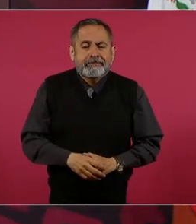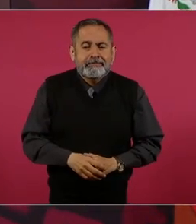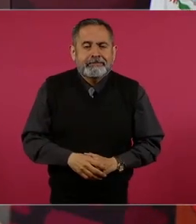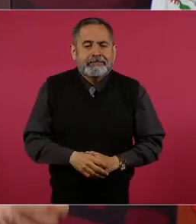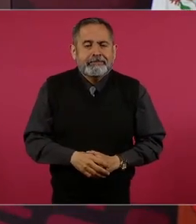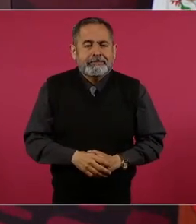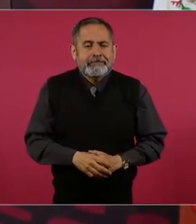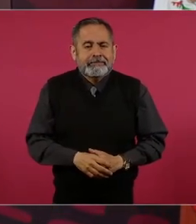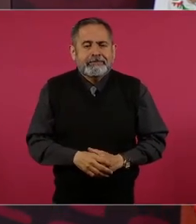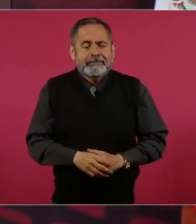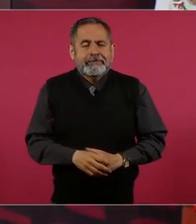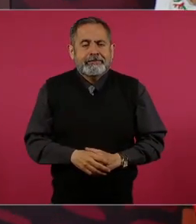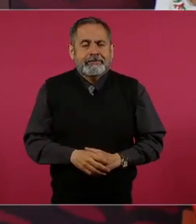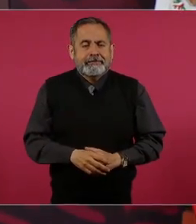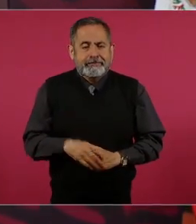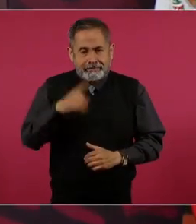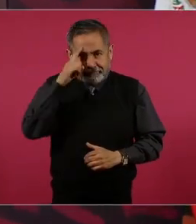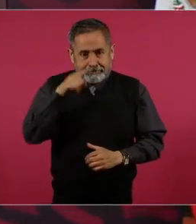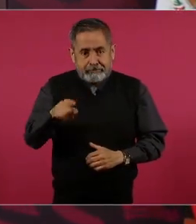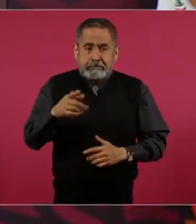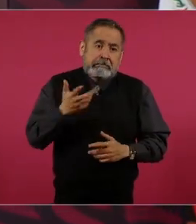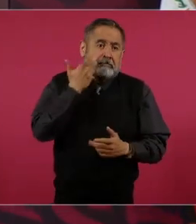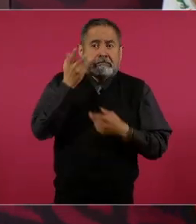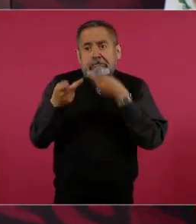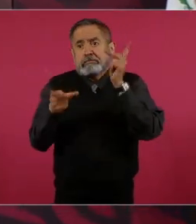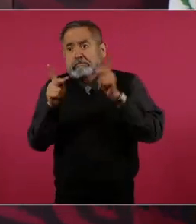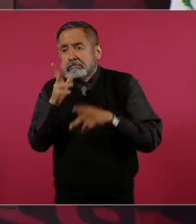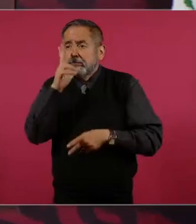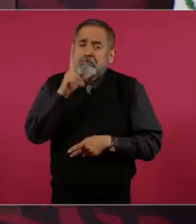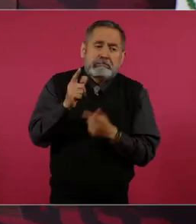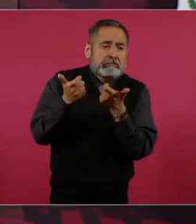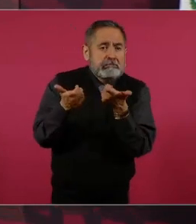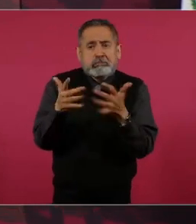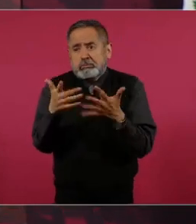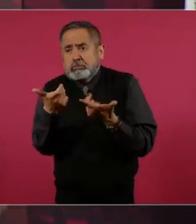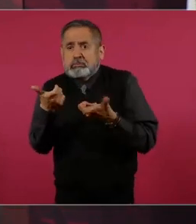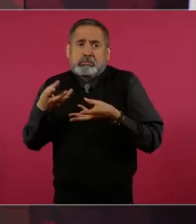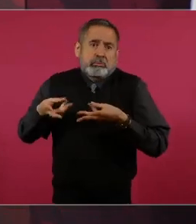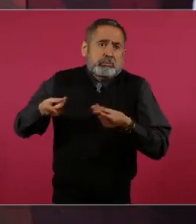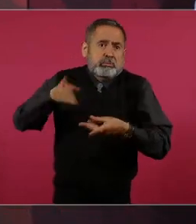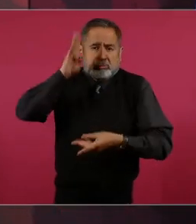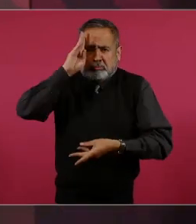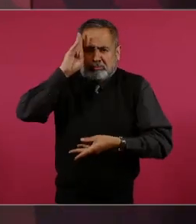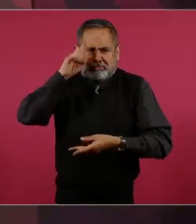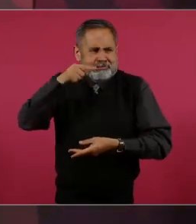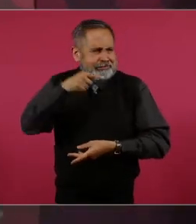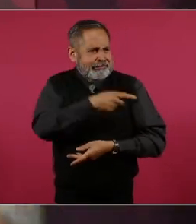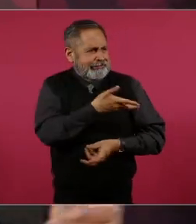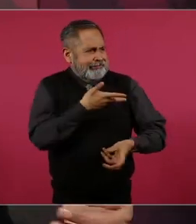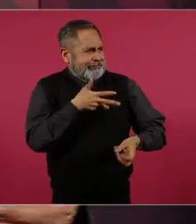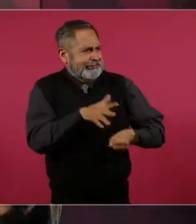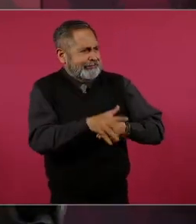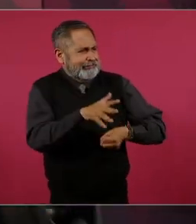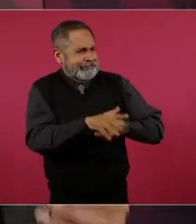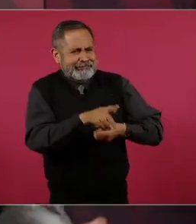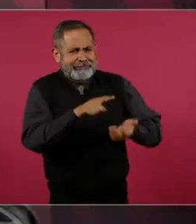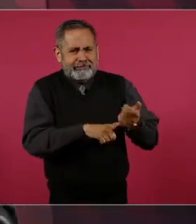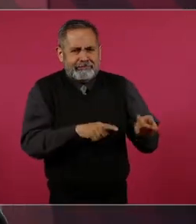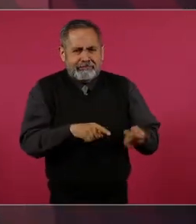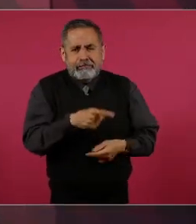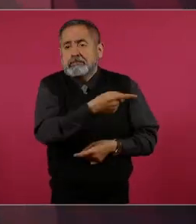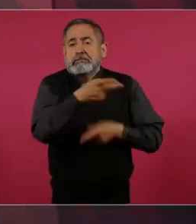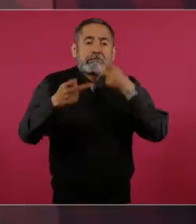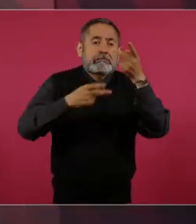para que no usen eso de pretexto, de excusa de que ¿cuánto va a costar?